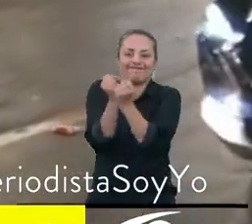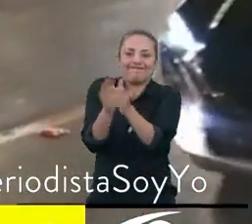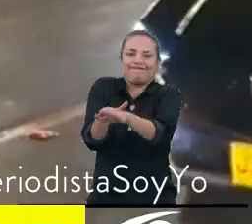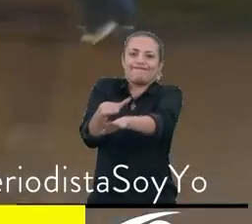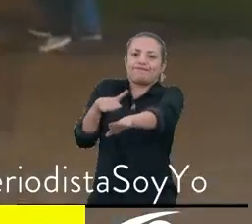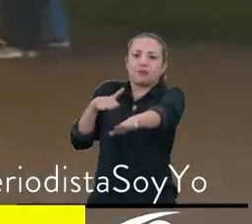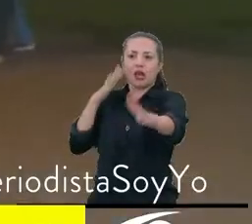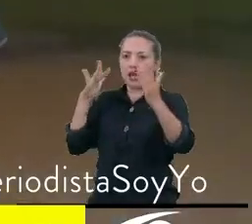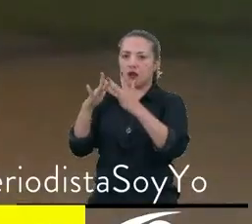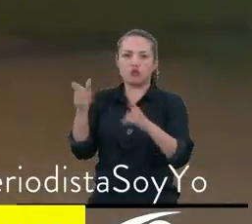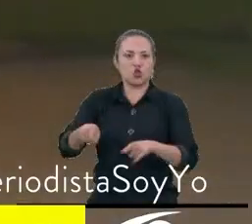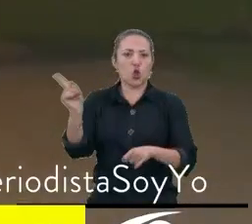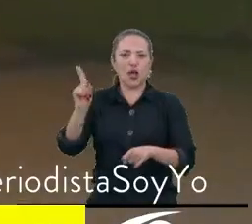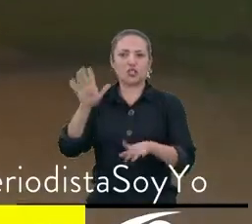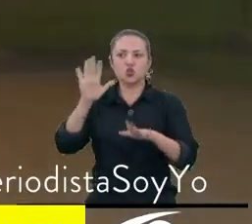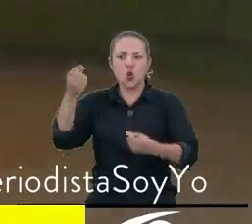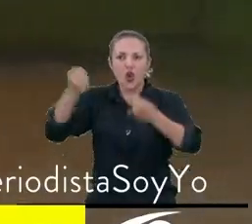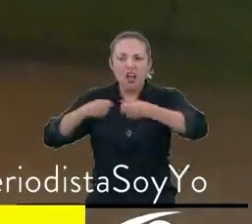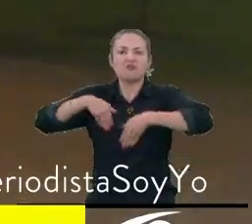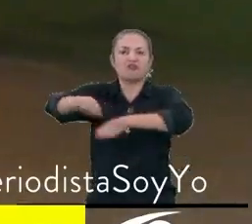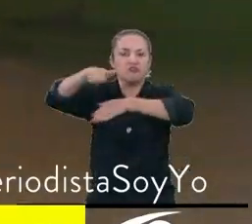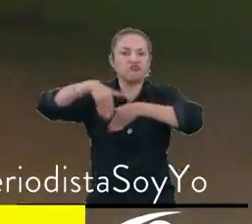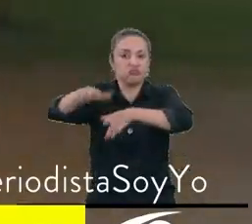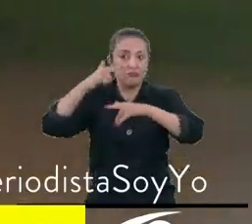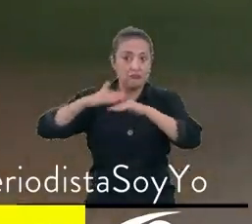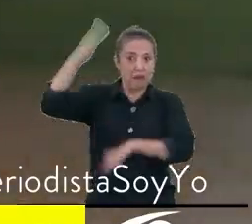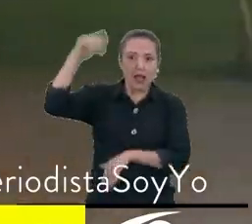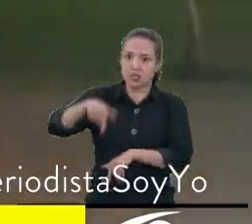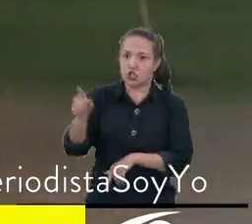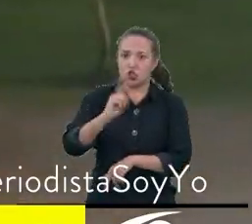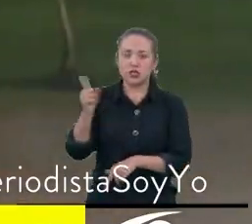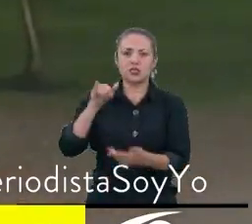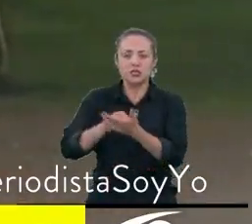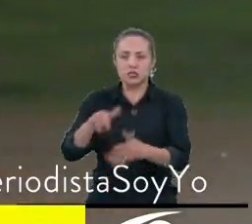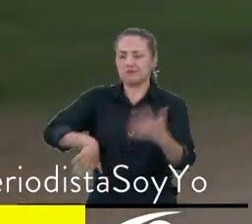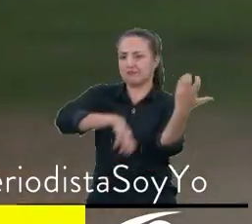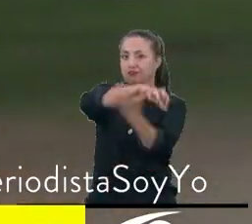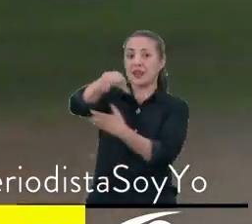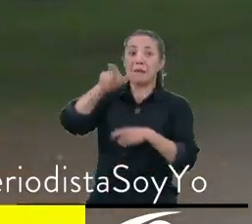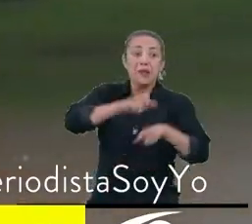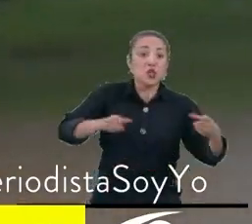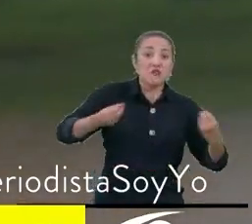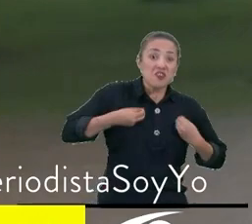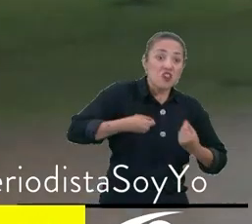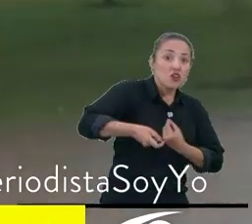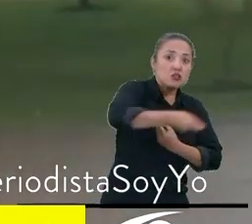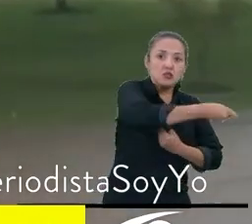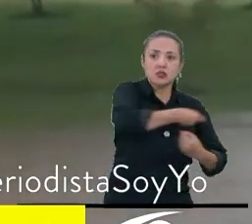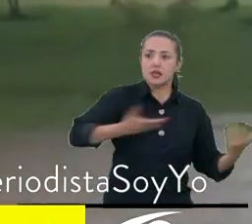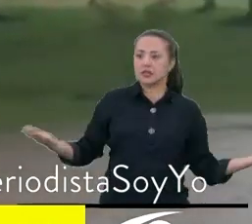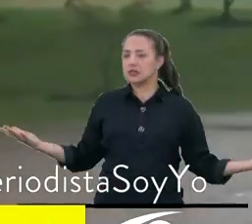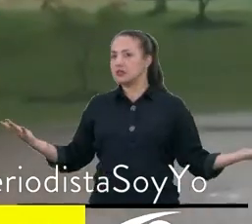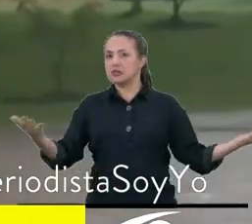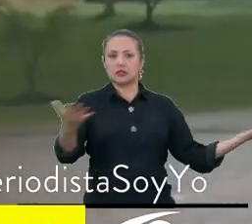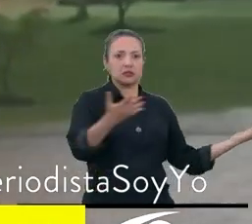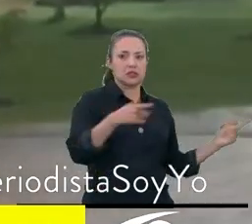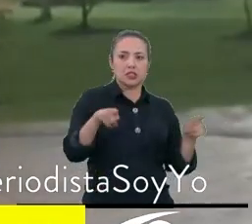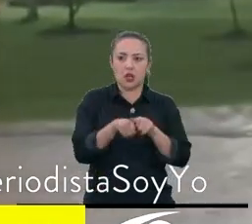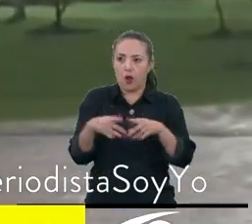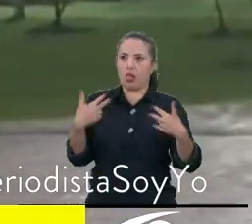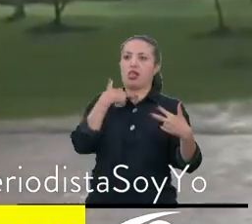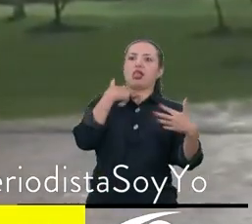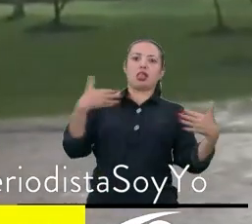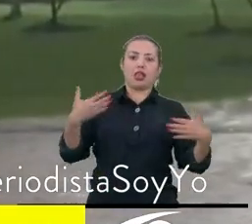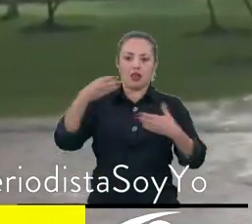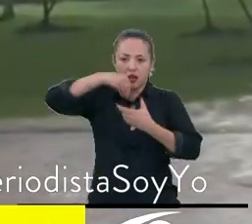no aptas para alto tráfico. El caos es de tan altas proporciones que quienes vivimos aquí quedamos literalmente atrapados en nuestros